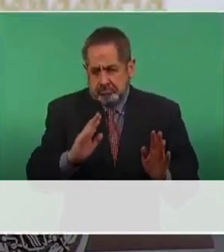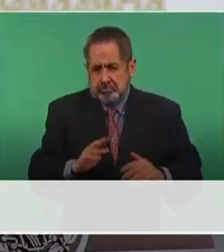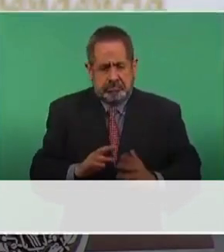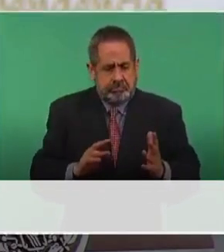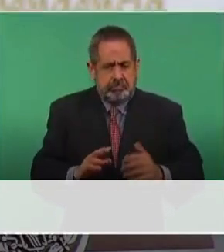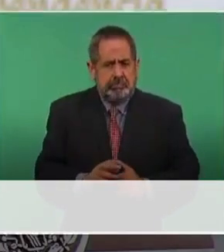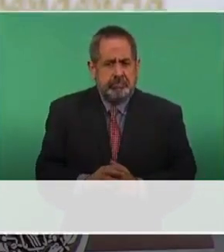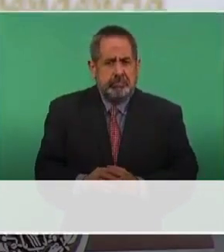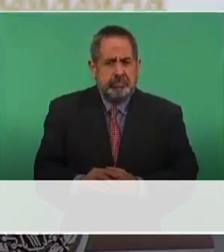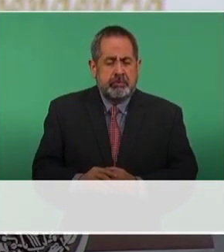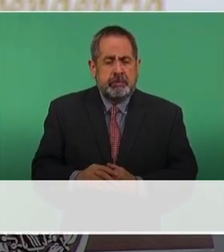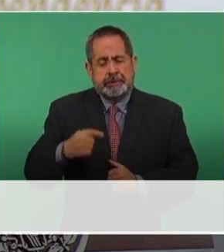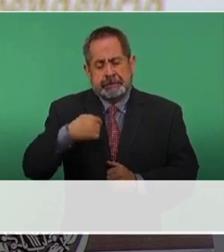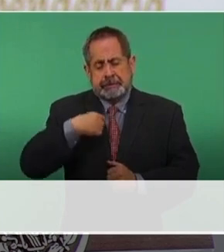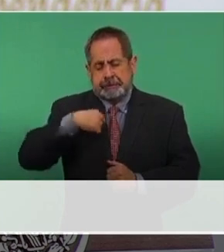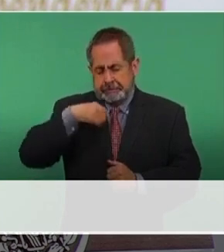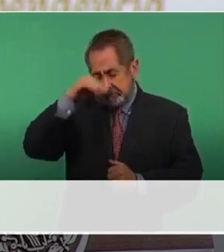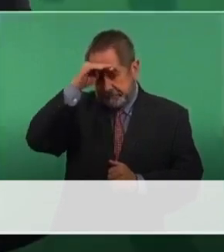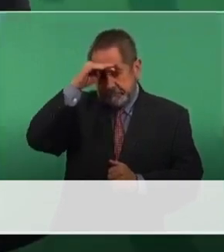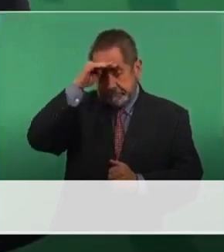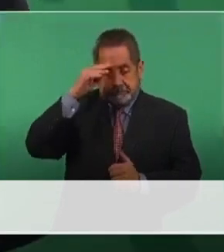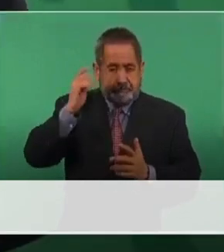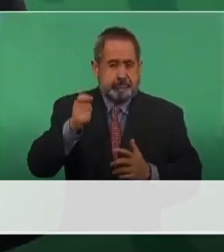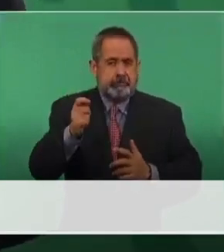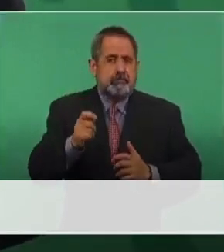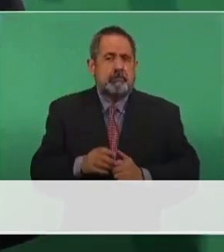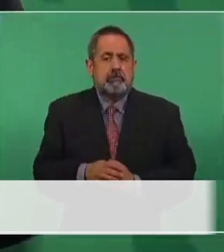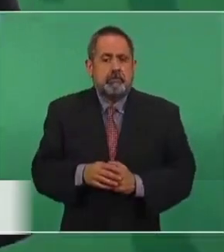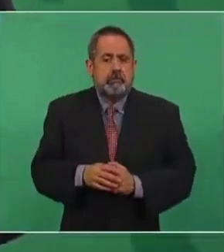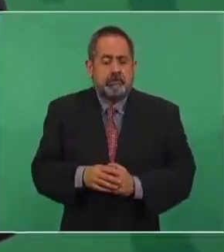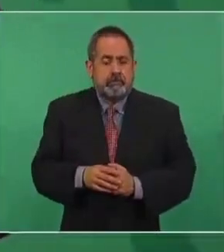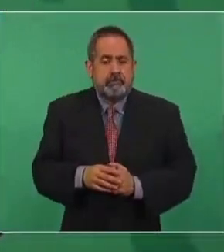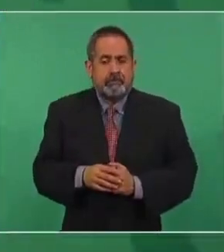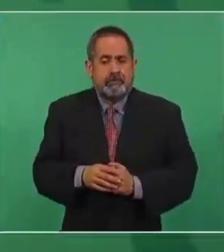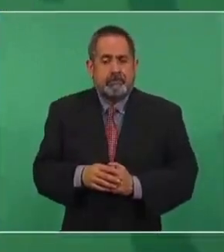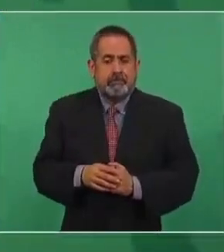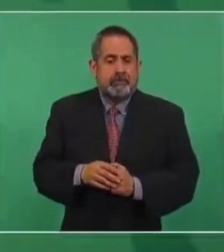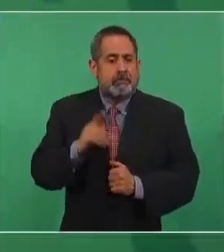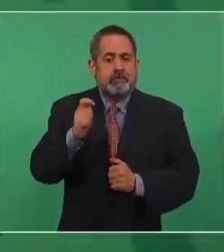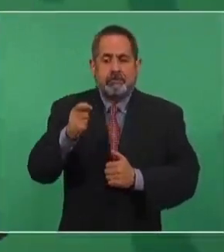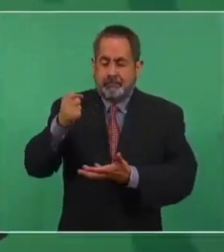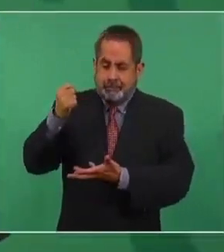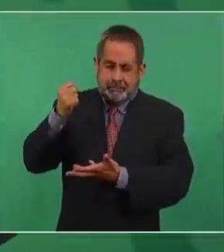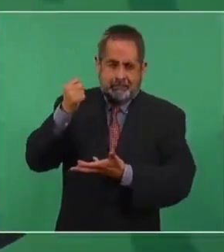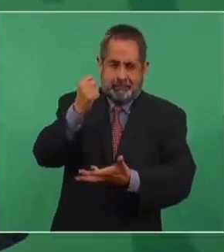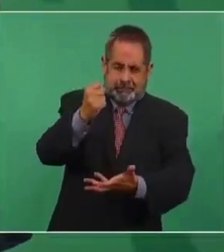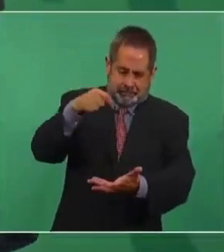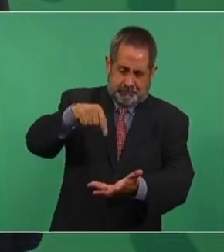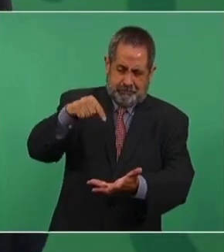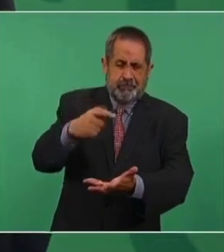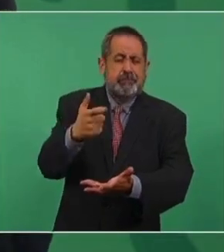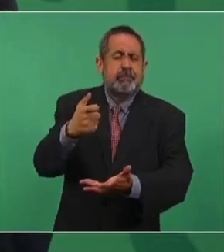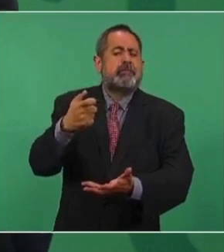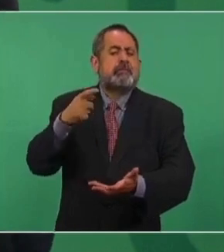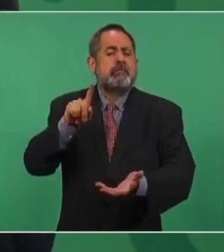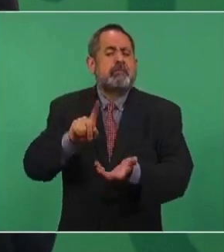Yo lo que pienso es que el presupuesto es dinero del pueblo,